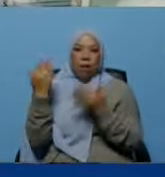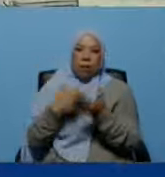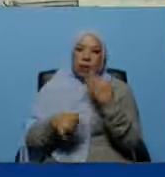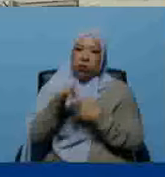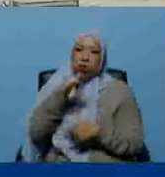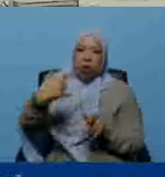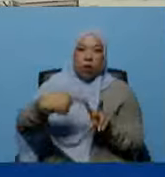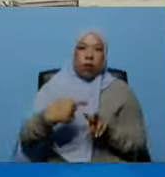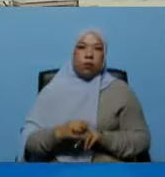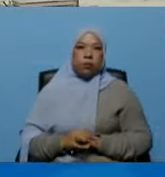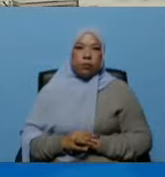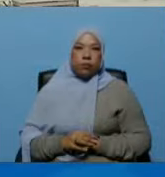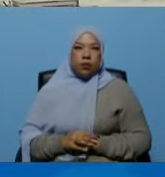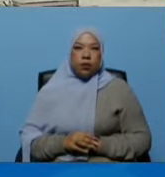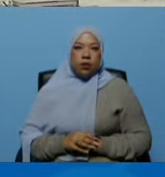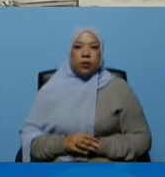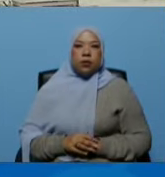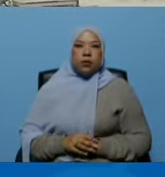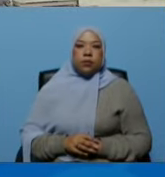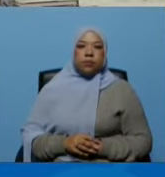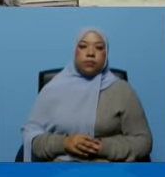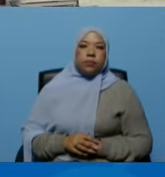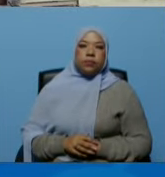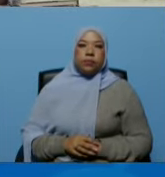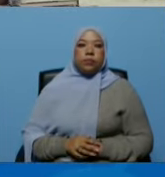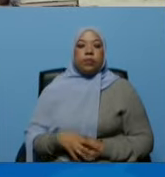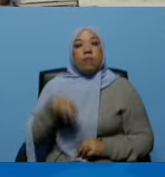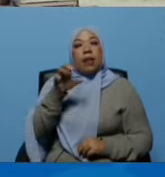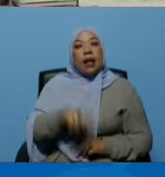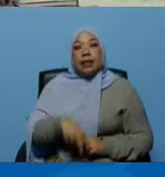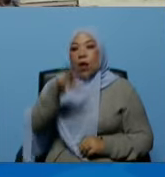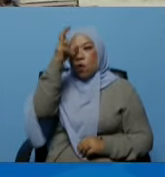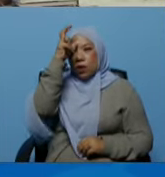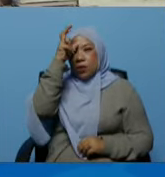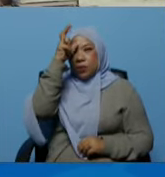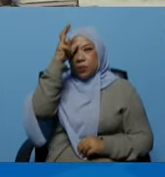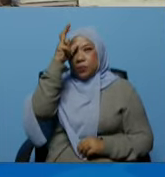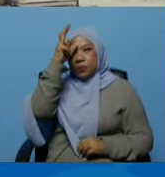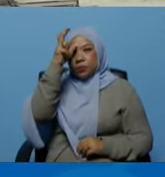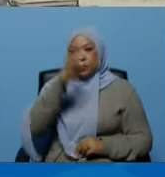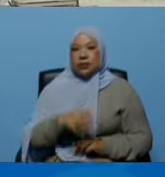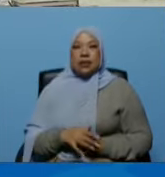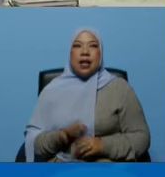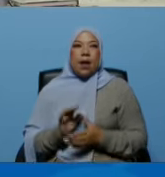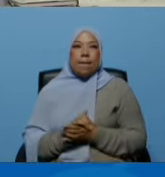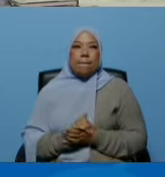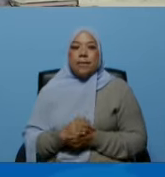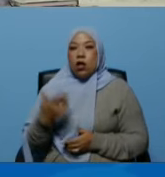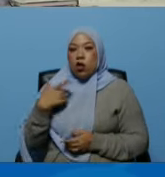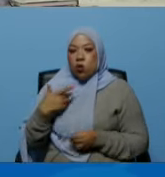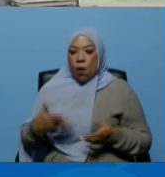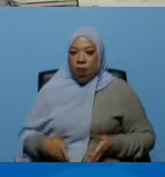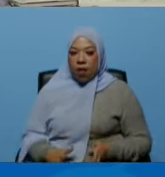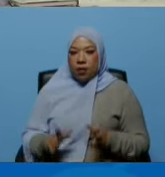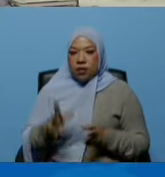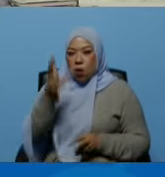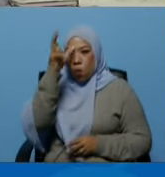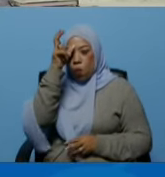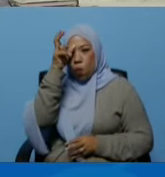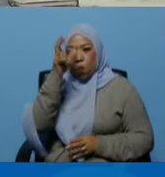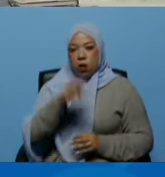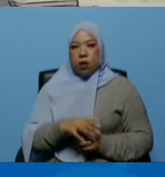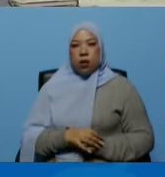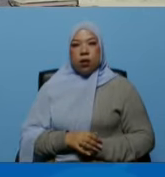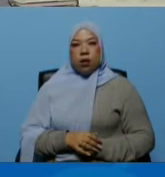saludo a ya coro a mis paisanos del estado falcón soy falconeano de genes y de